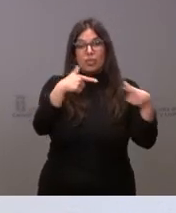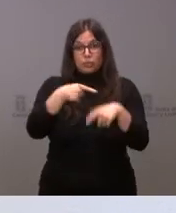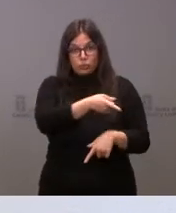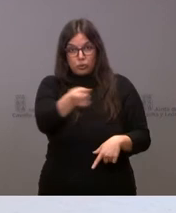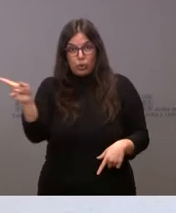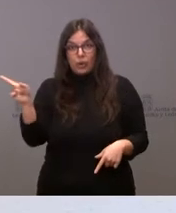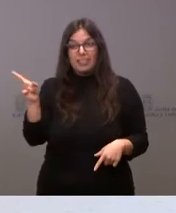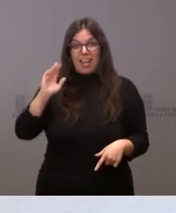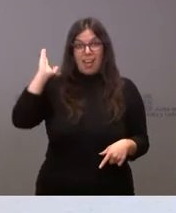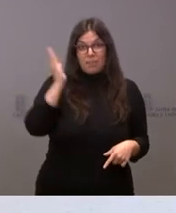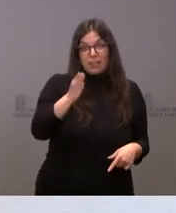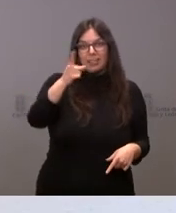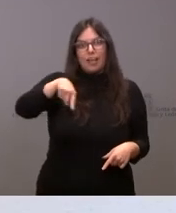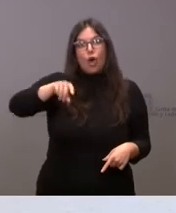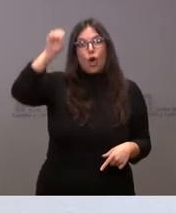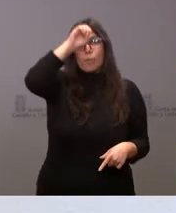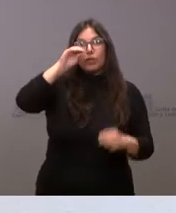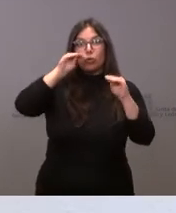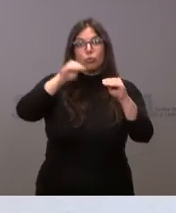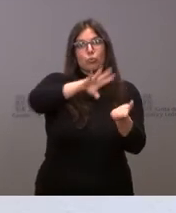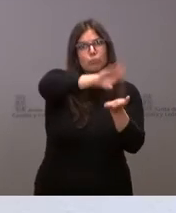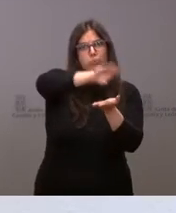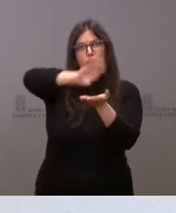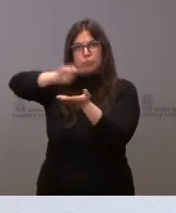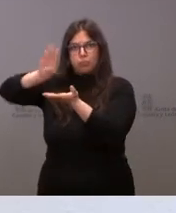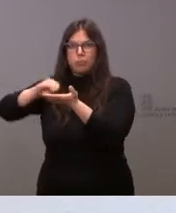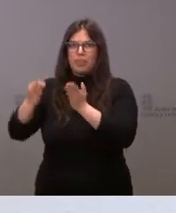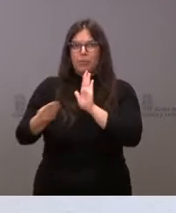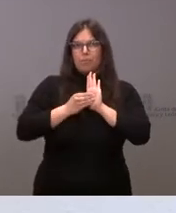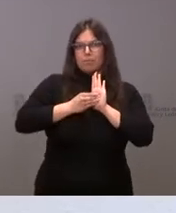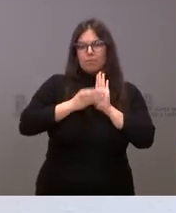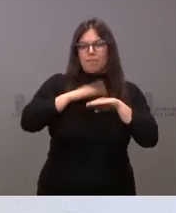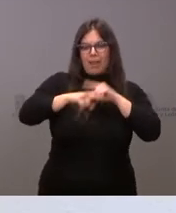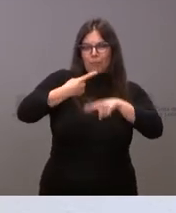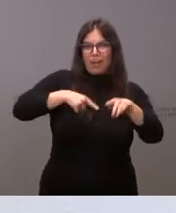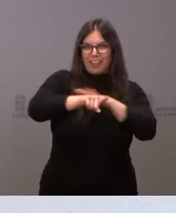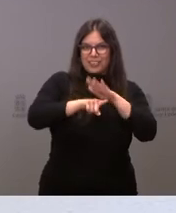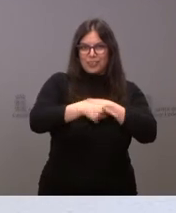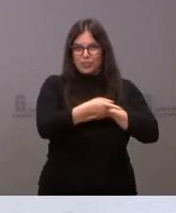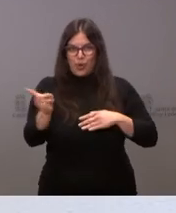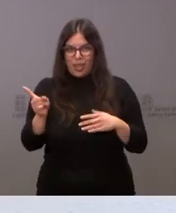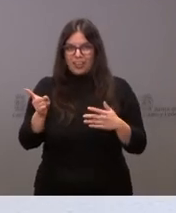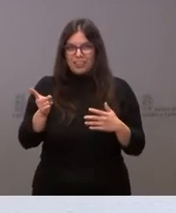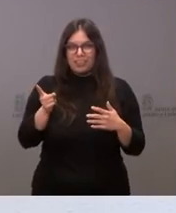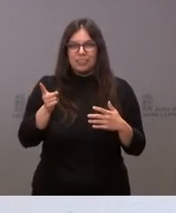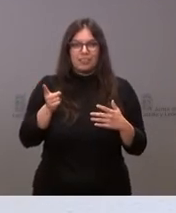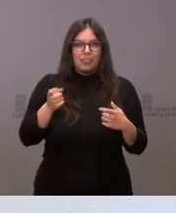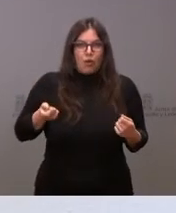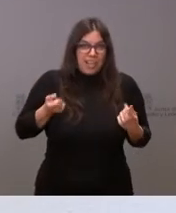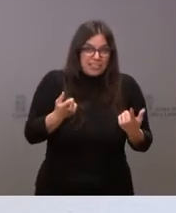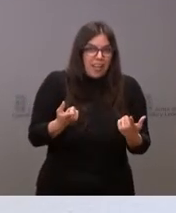afectados, productivos que tienen que gestionar, bueno, gastar,